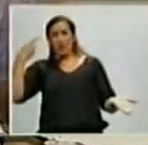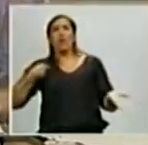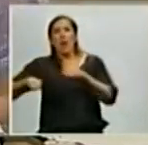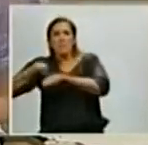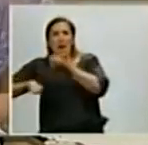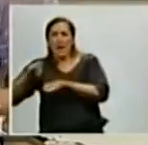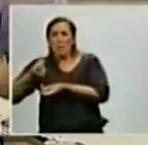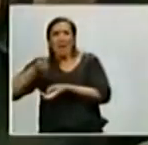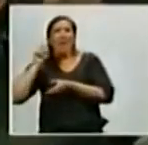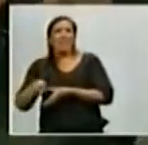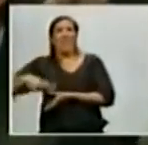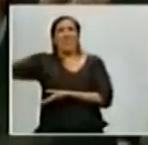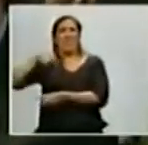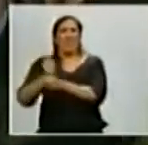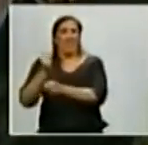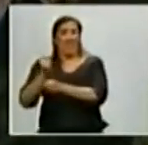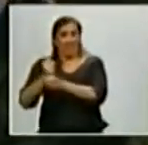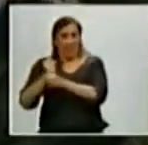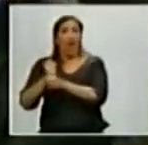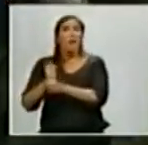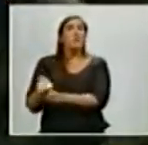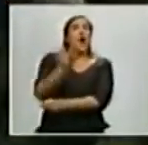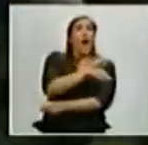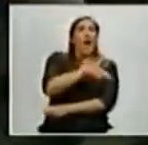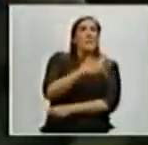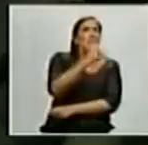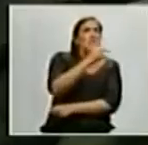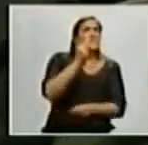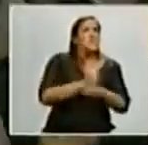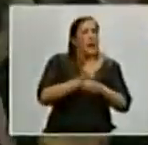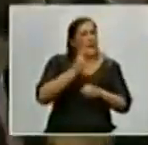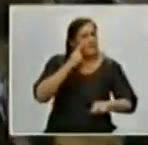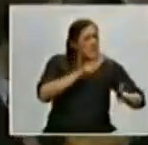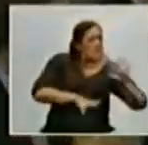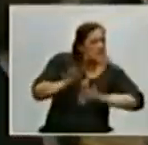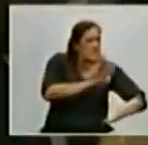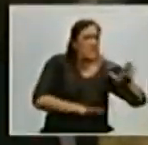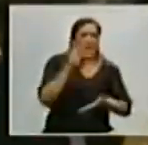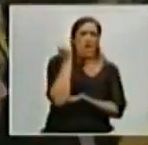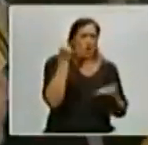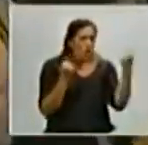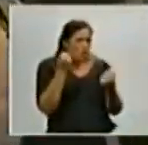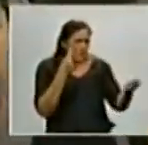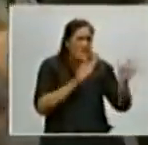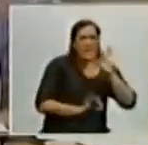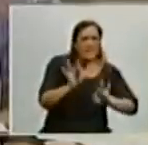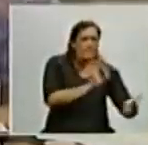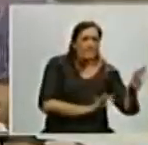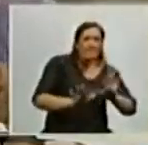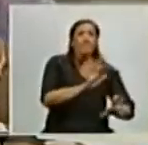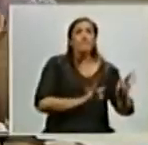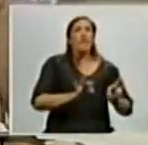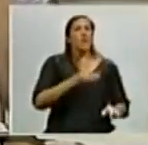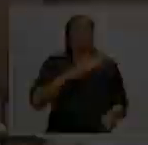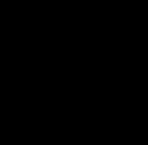él lo hizo a fuerza de pura política económica y decisión